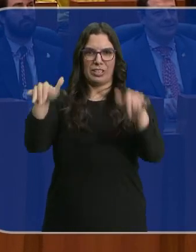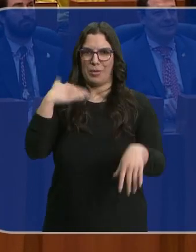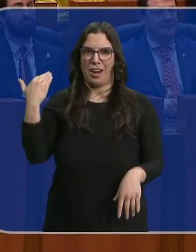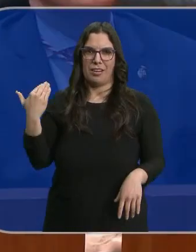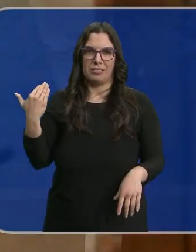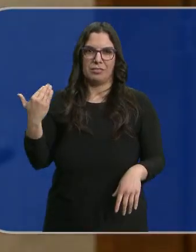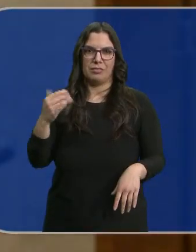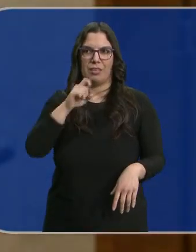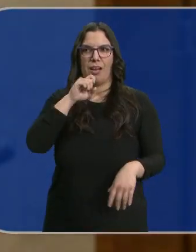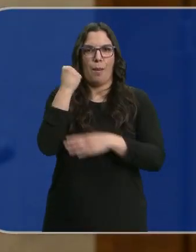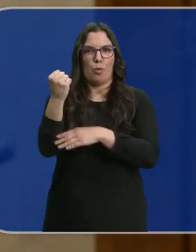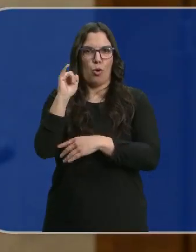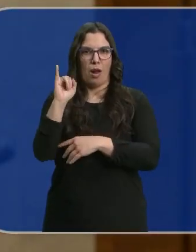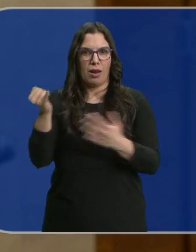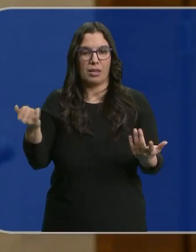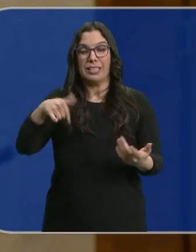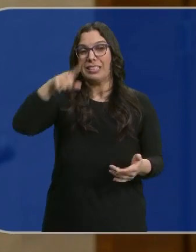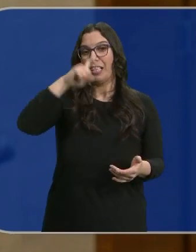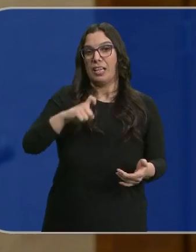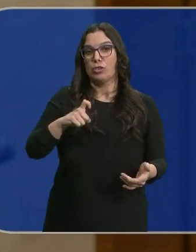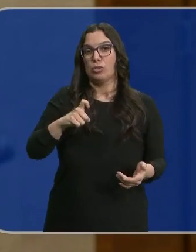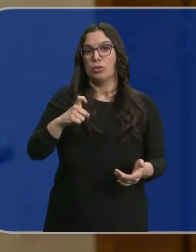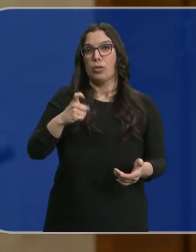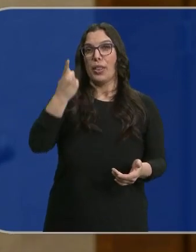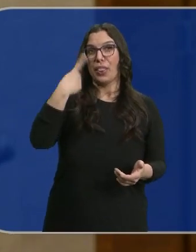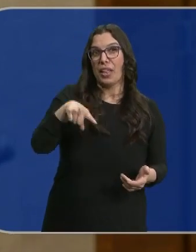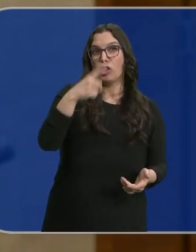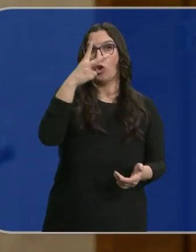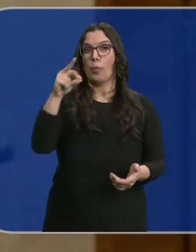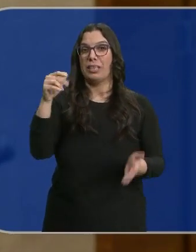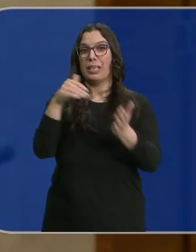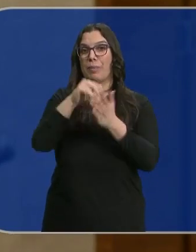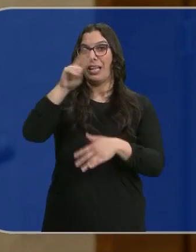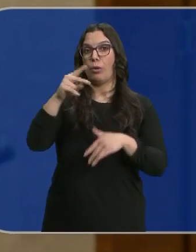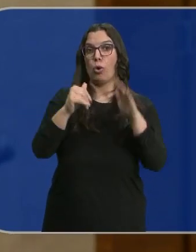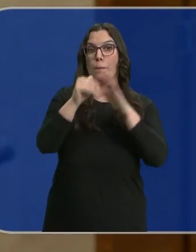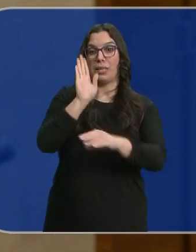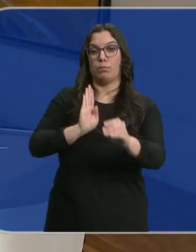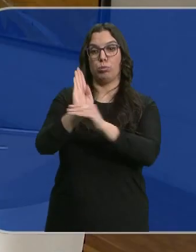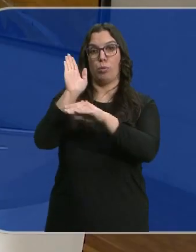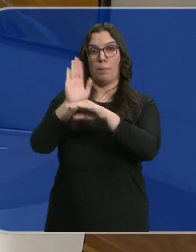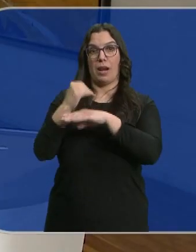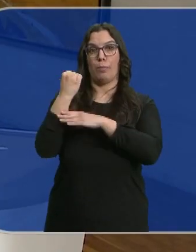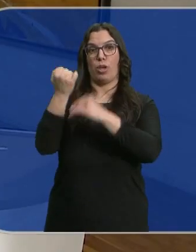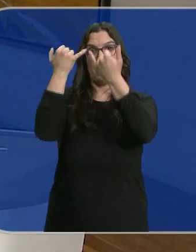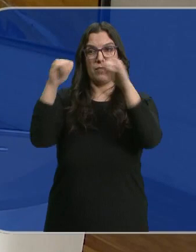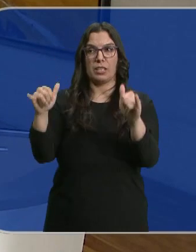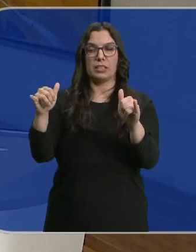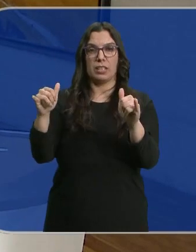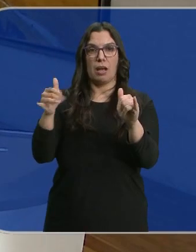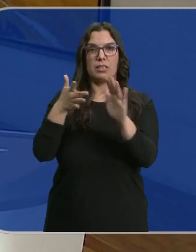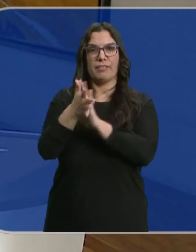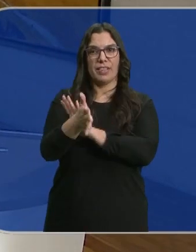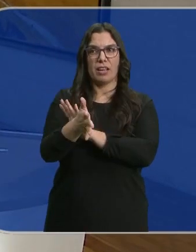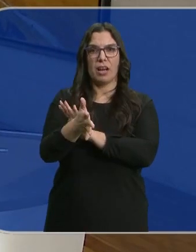de Villalar. Creo que este año los más de 120.000 euros que se van a dar para el apoyo a la fiesta, que